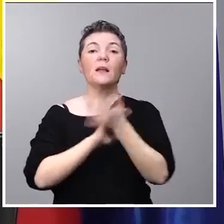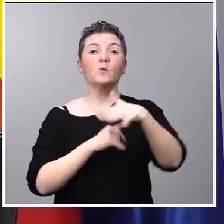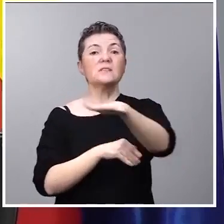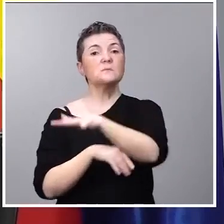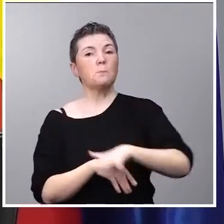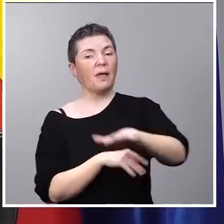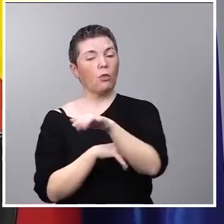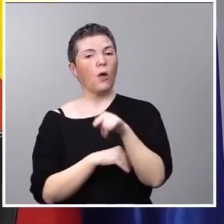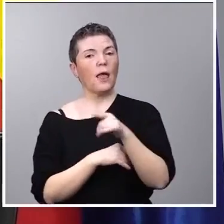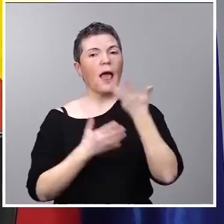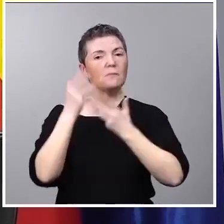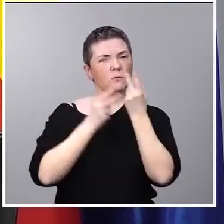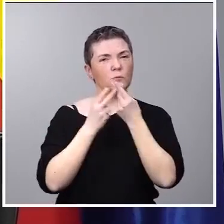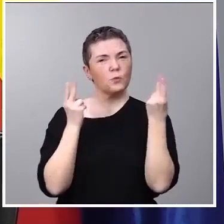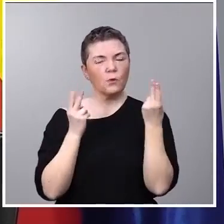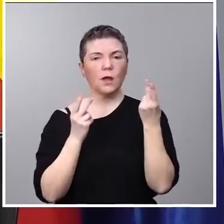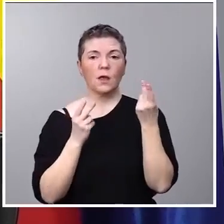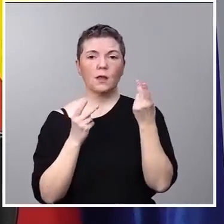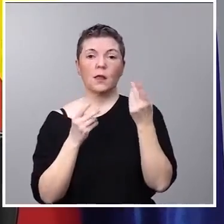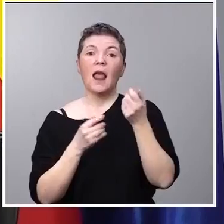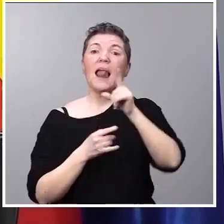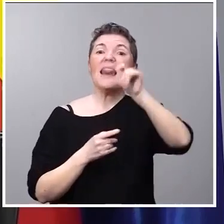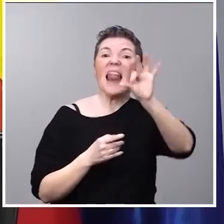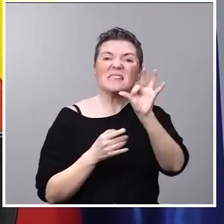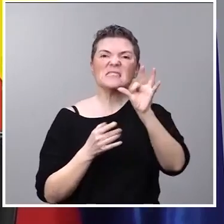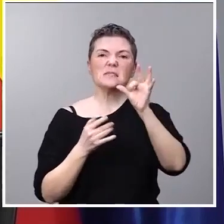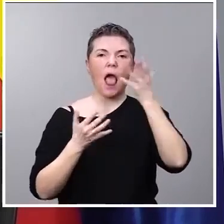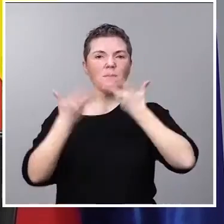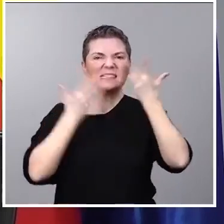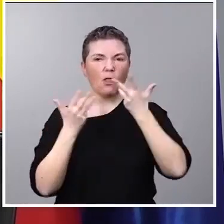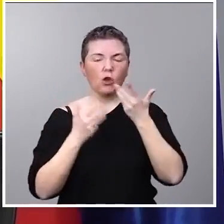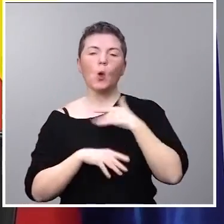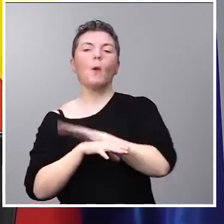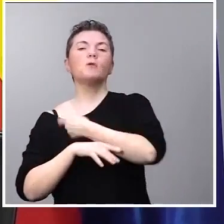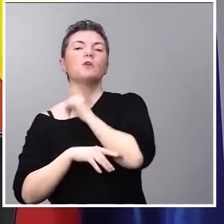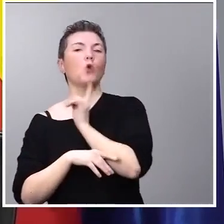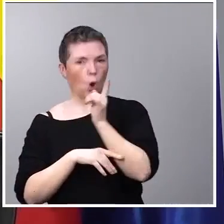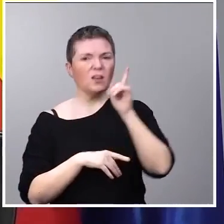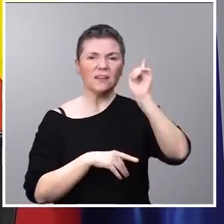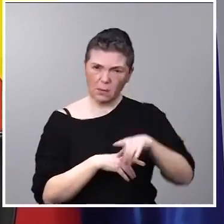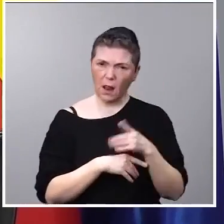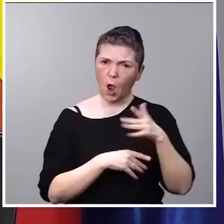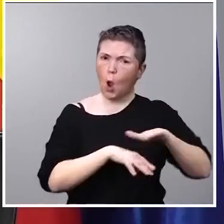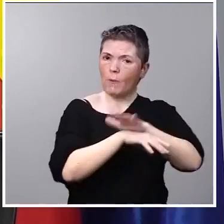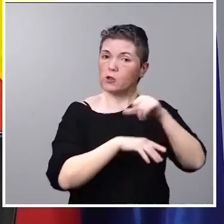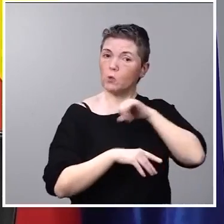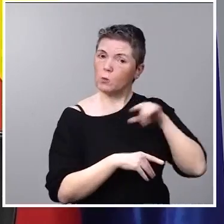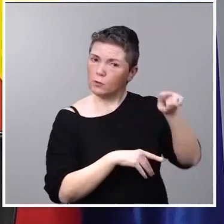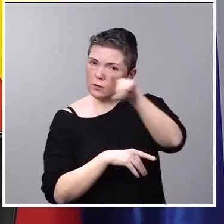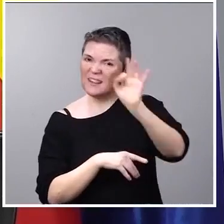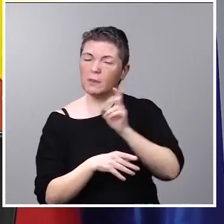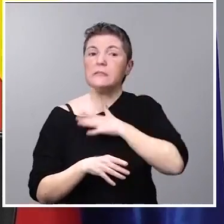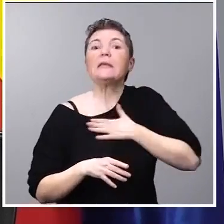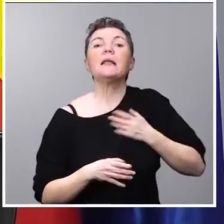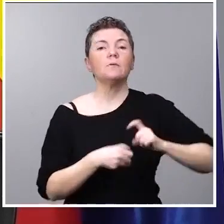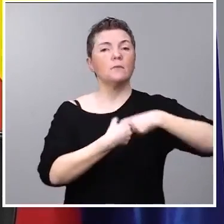administraciones, y subrayo las administraciones, no solo el gobierno de España, también los gobiernos autonómicos que así lo deseen y los